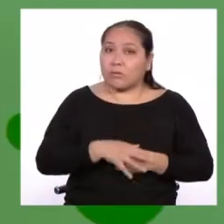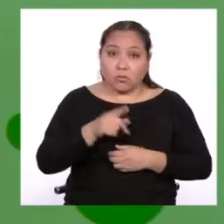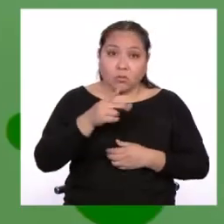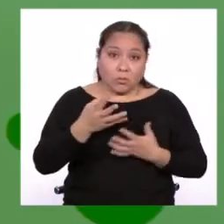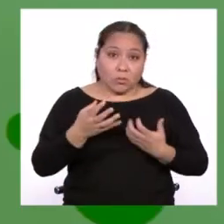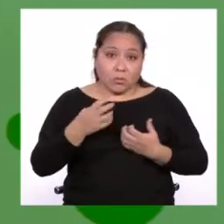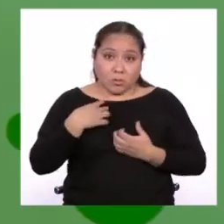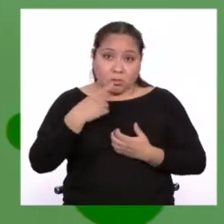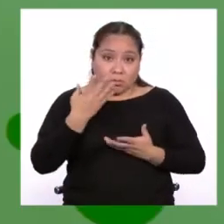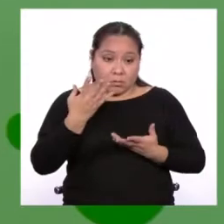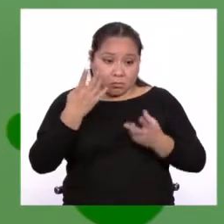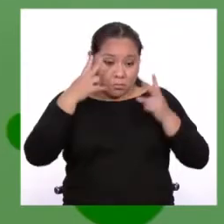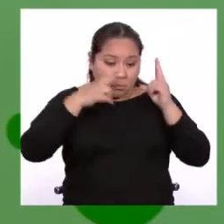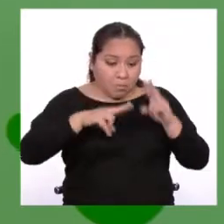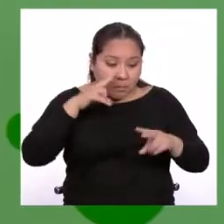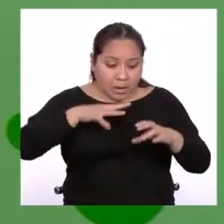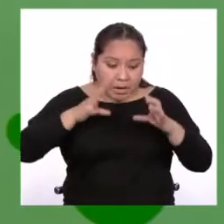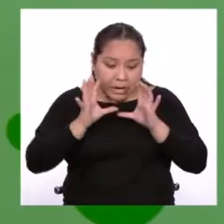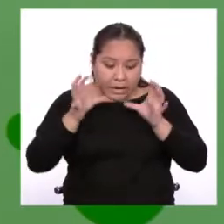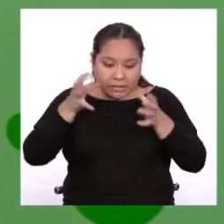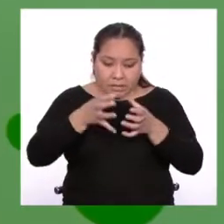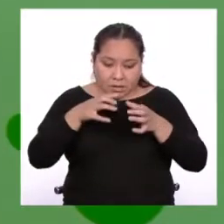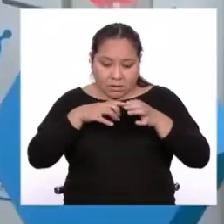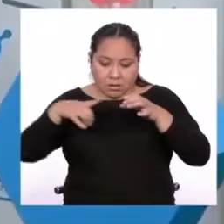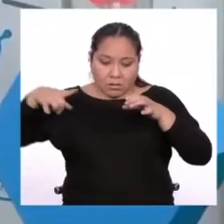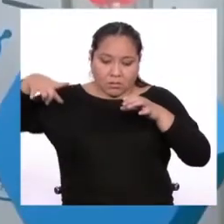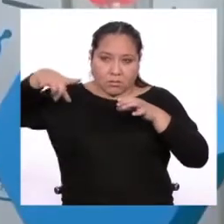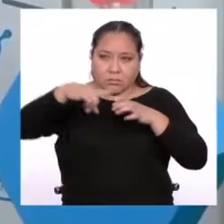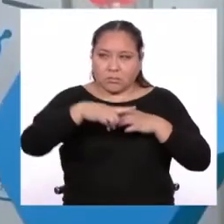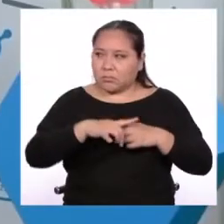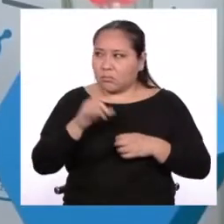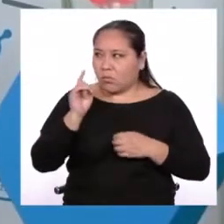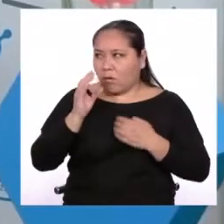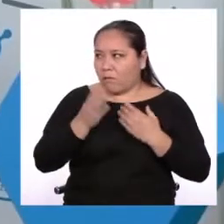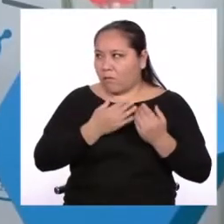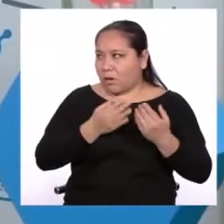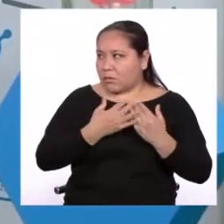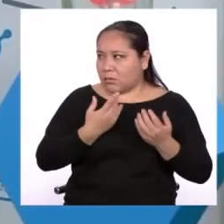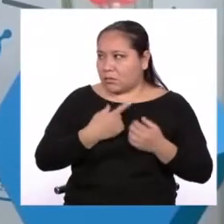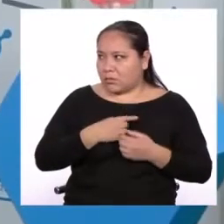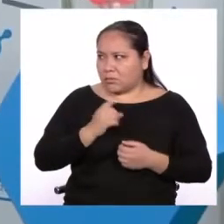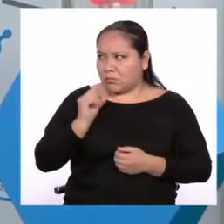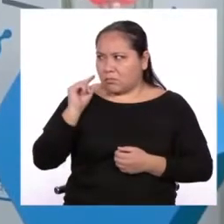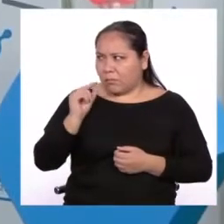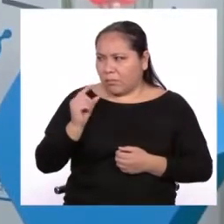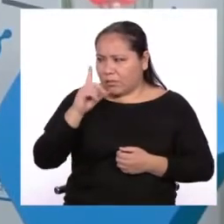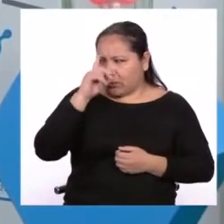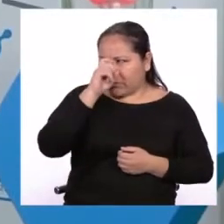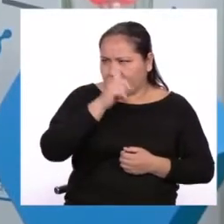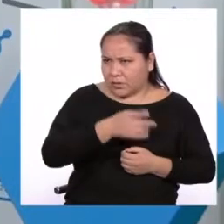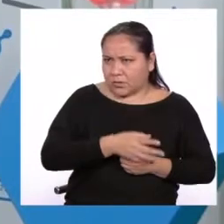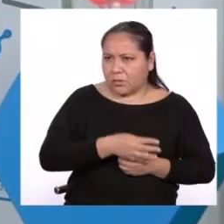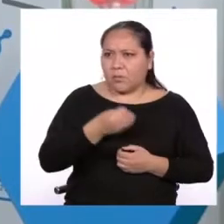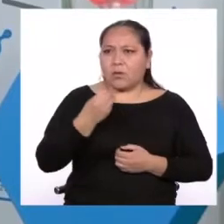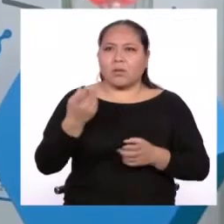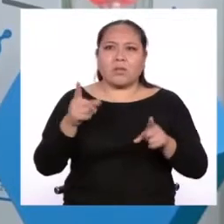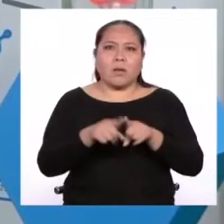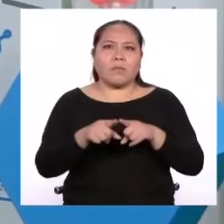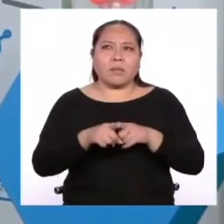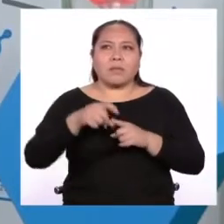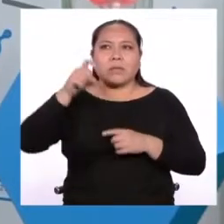quieres ver cómo se ve la Tierra desde arriba. Es muy fácil. En realidad no es tan fácil. Es un poco más complicado, porque también